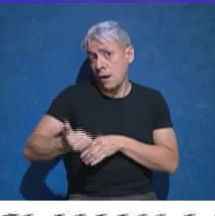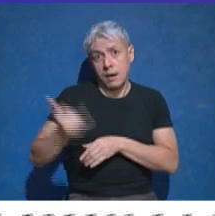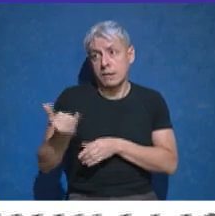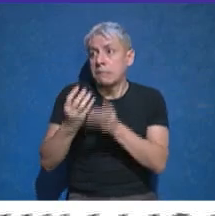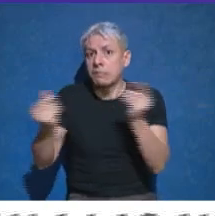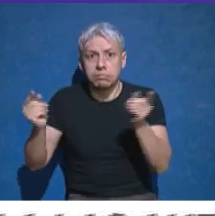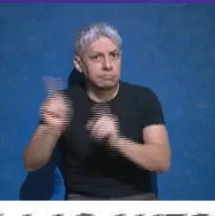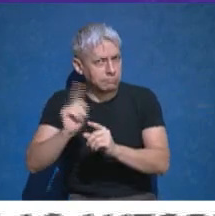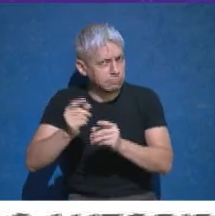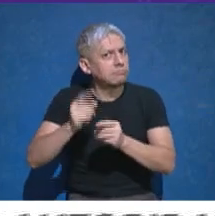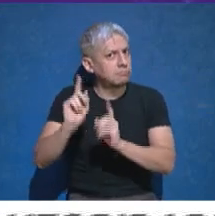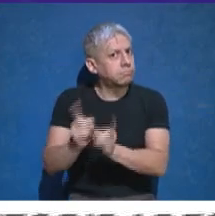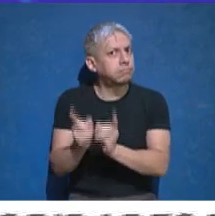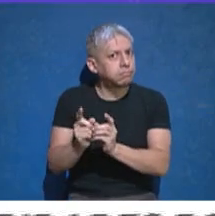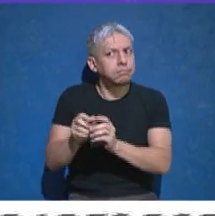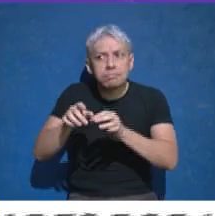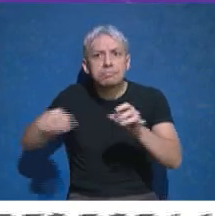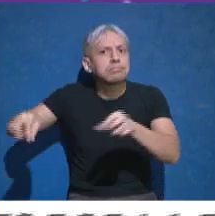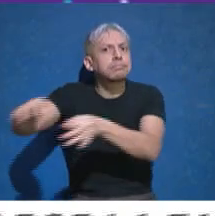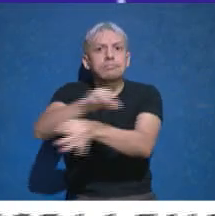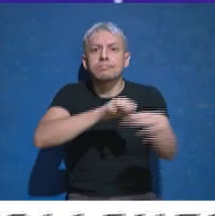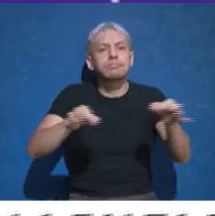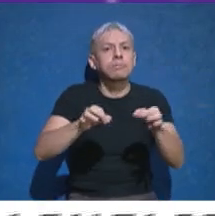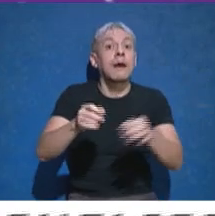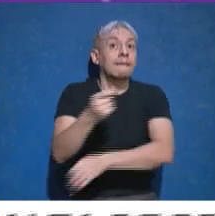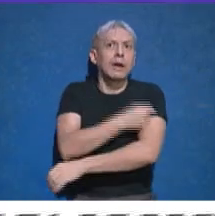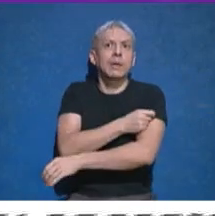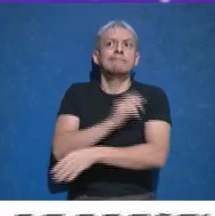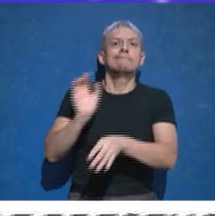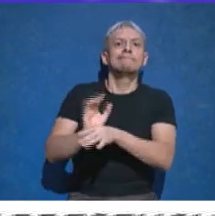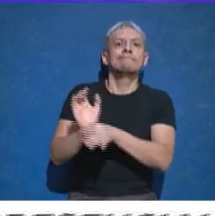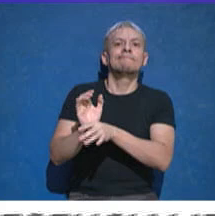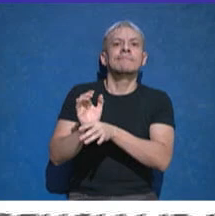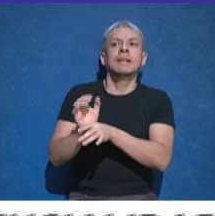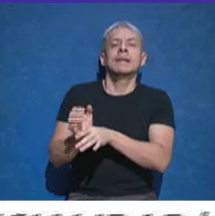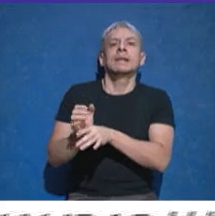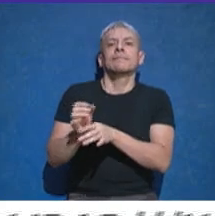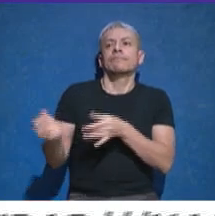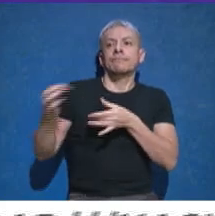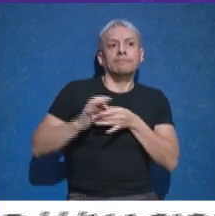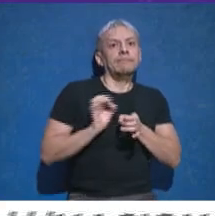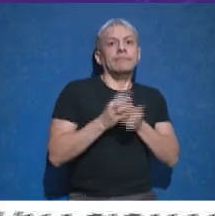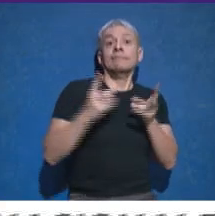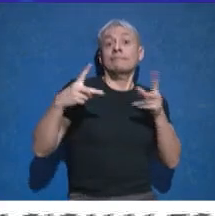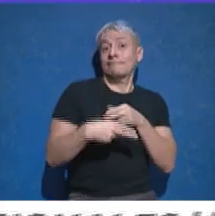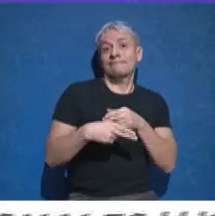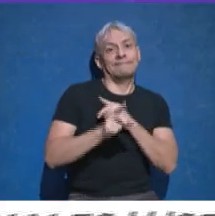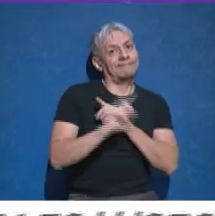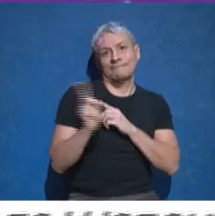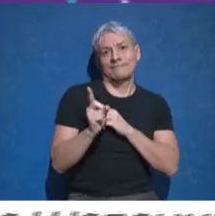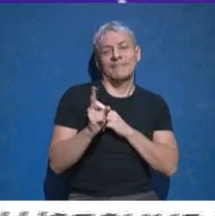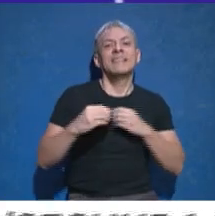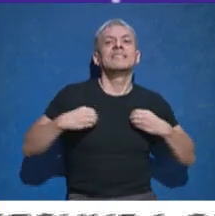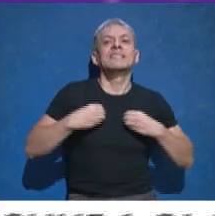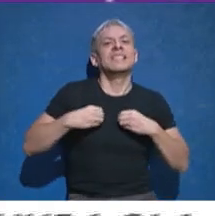el virus va a seguir circulando, y no tiene como objetivo a la vacunación disminuir la transmisión del virus, sino que tiene como objetivo disminuir las